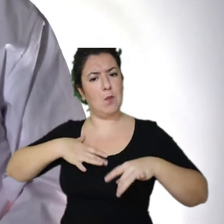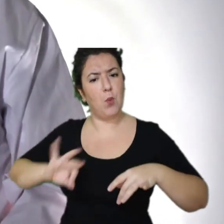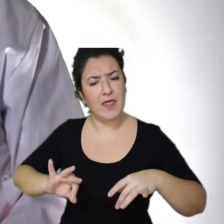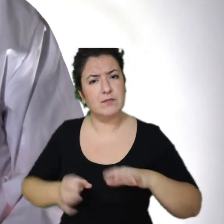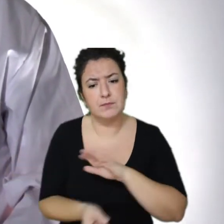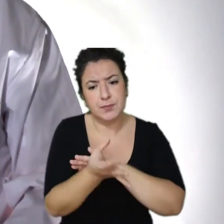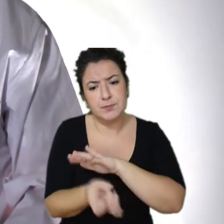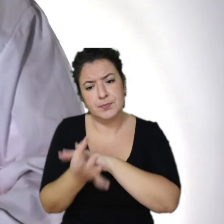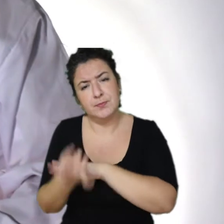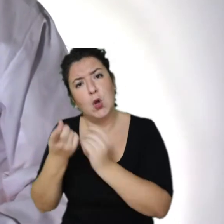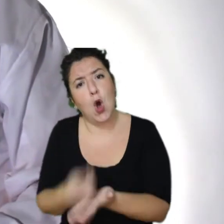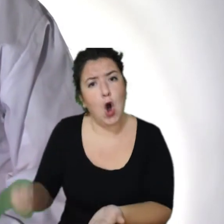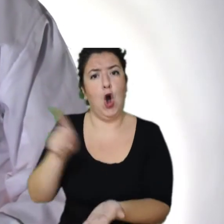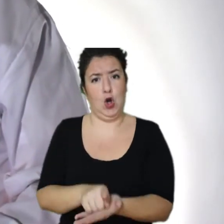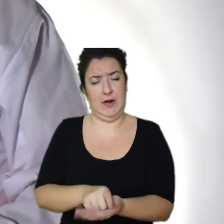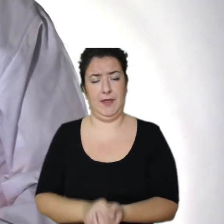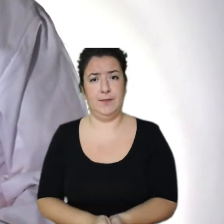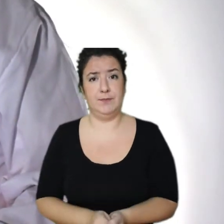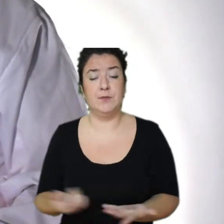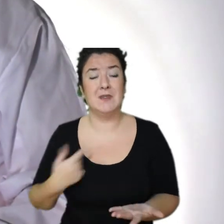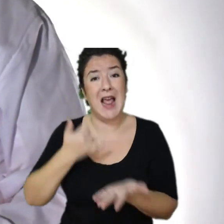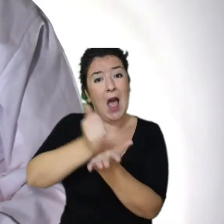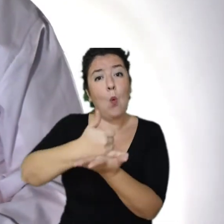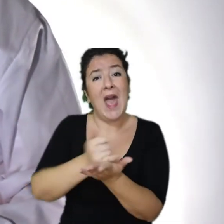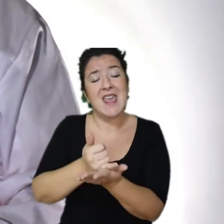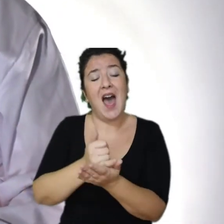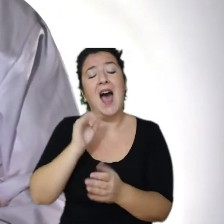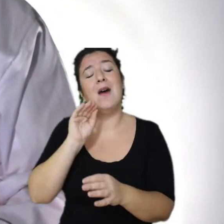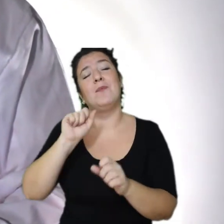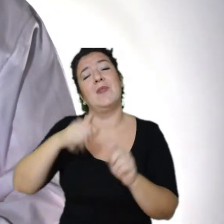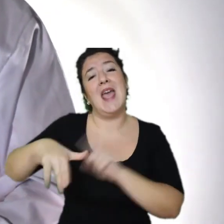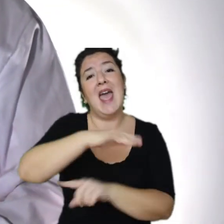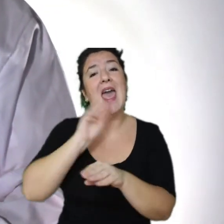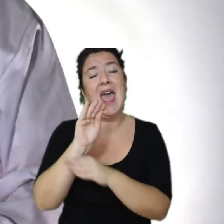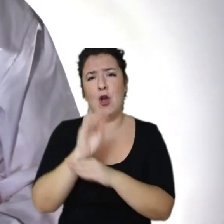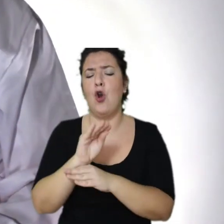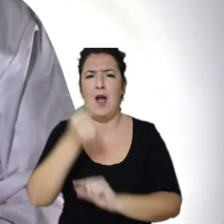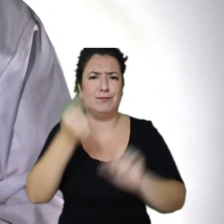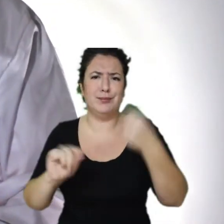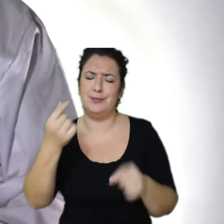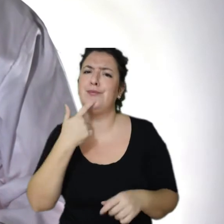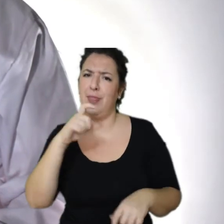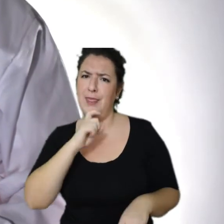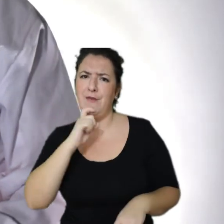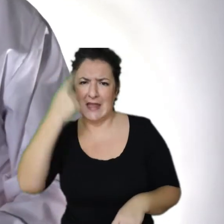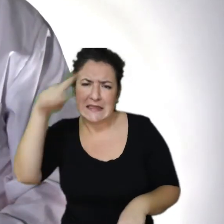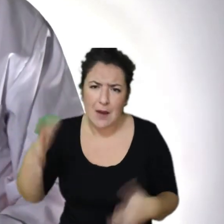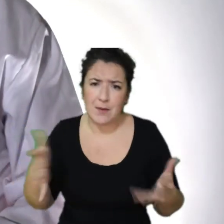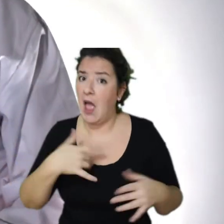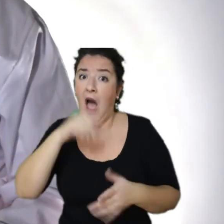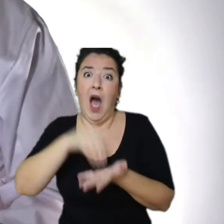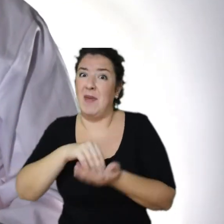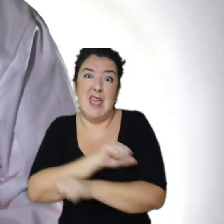estos residuos. El cálculo de la huella ecológica es complejo, y en algunos casos imposible, y